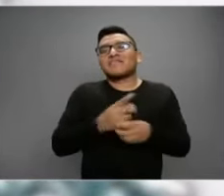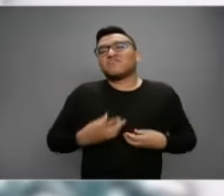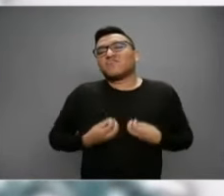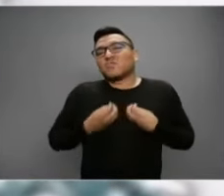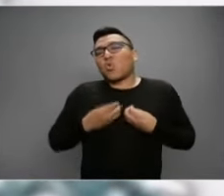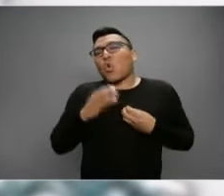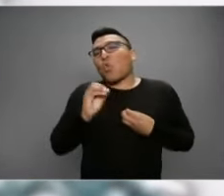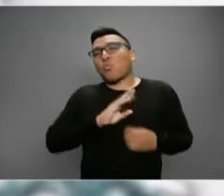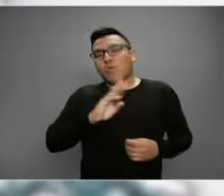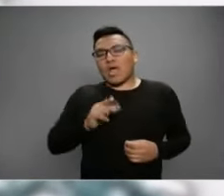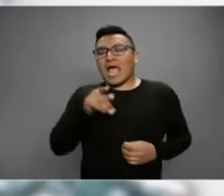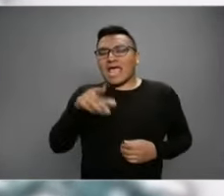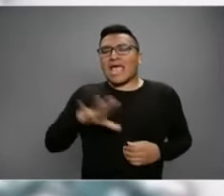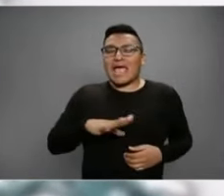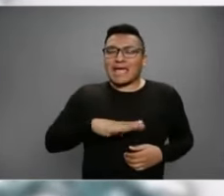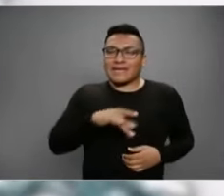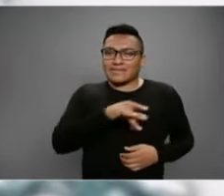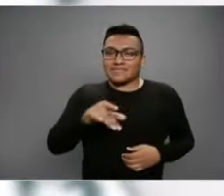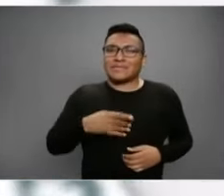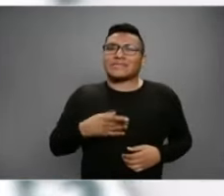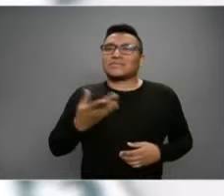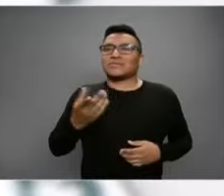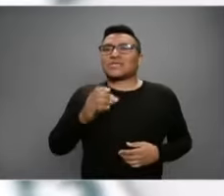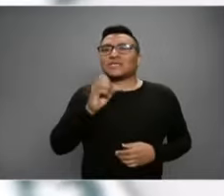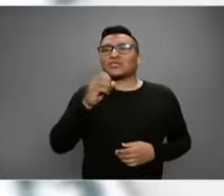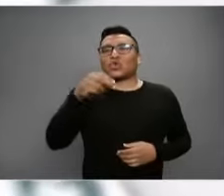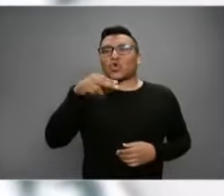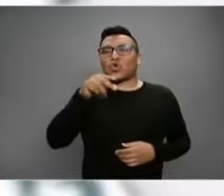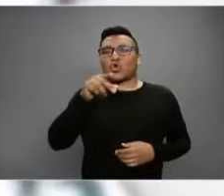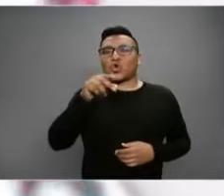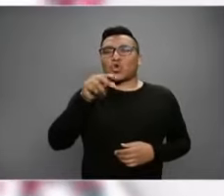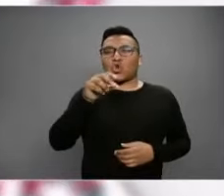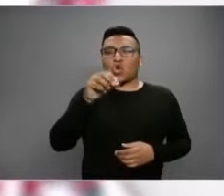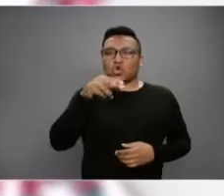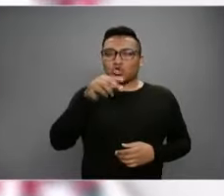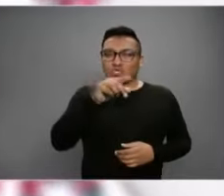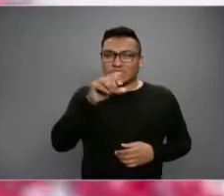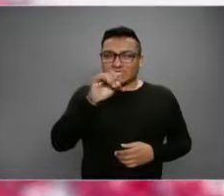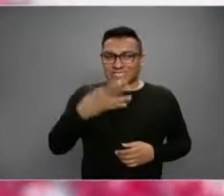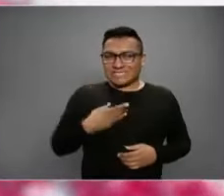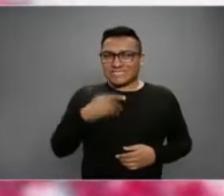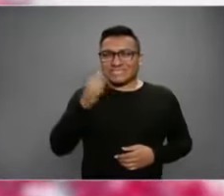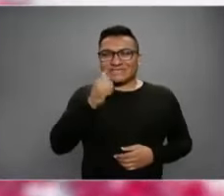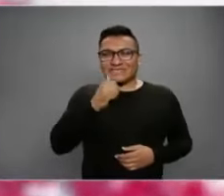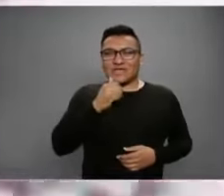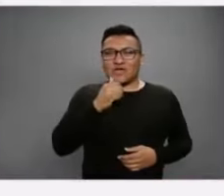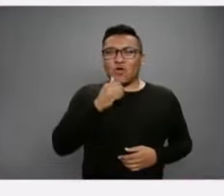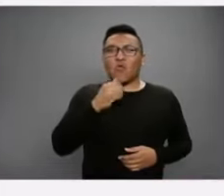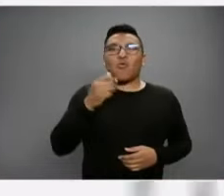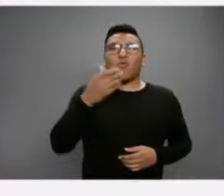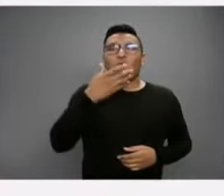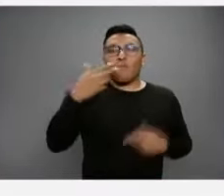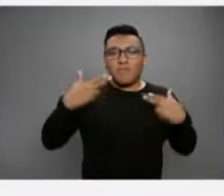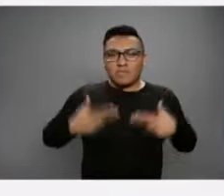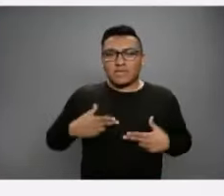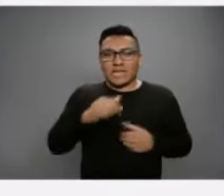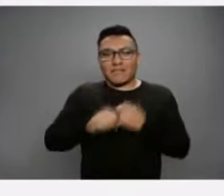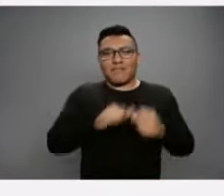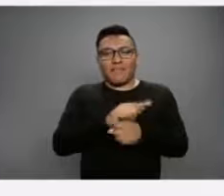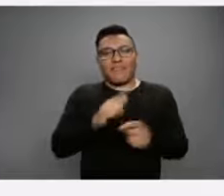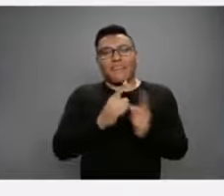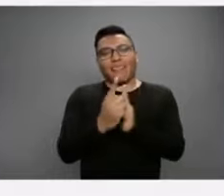el coronavirus es una zoonosis, es una enfermedad que intercambiamos entre humanos y animales. Entonces, ese